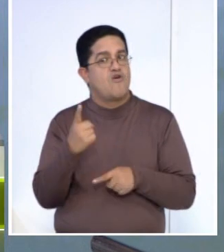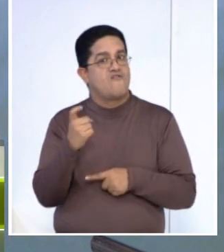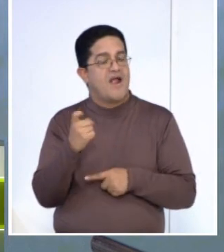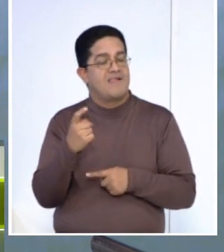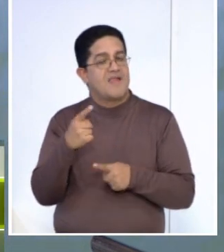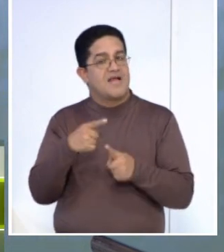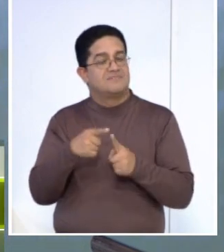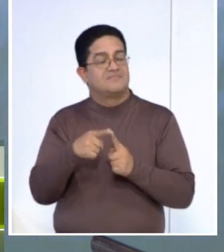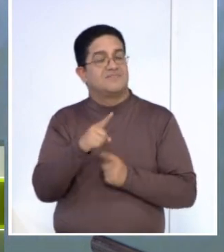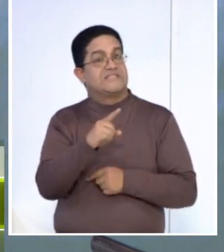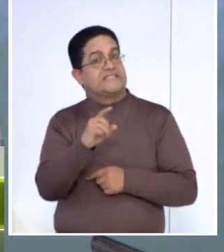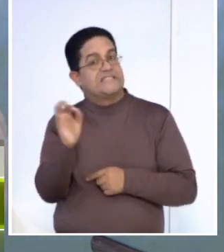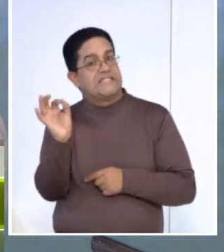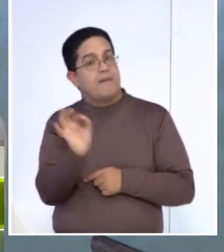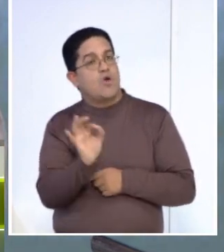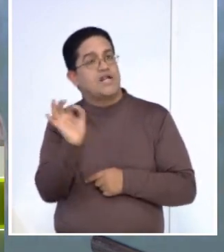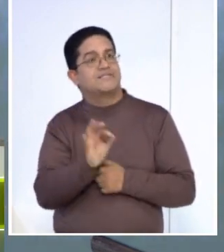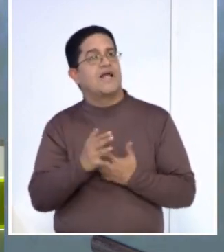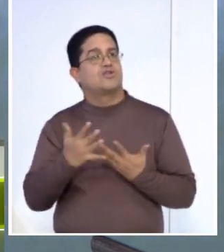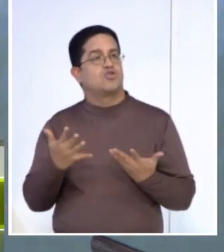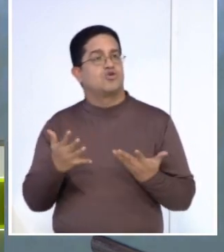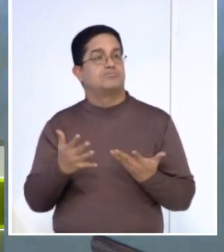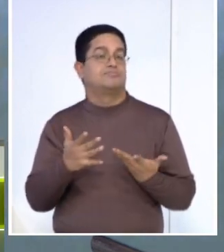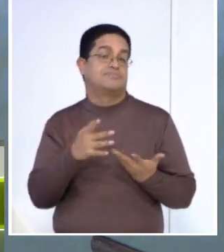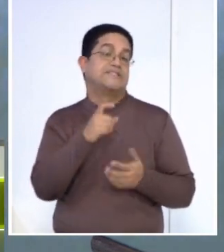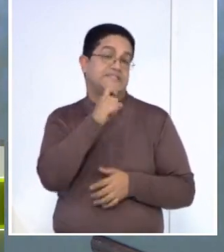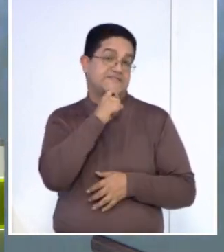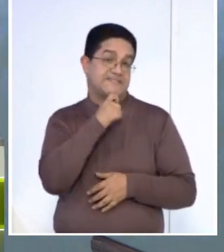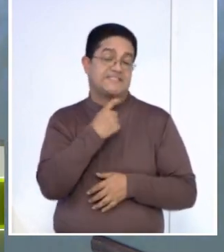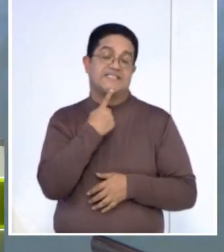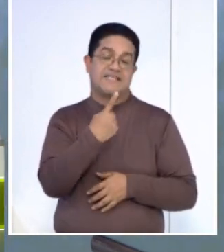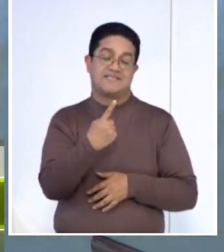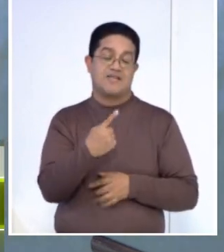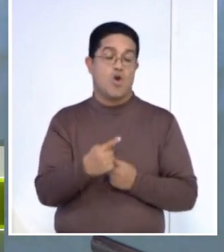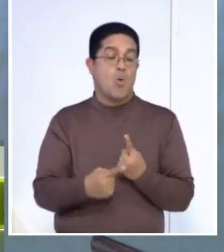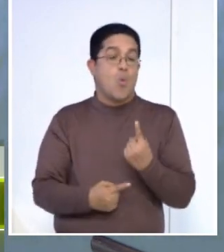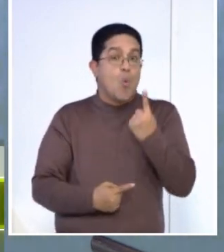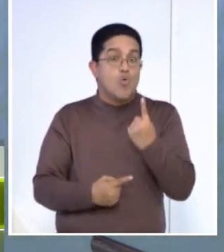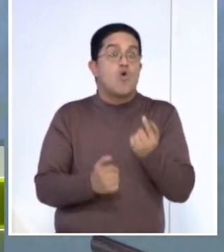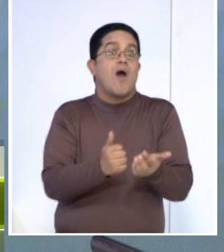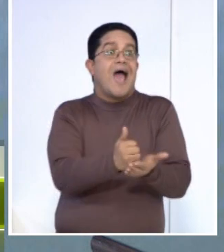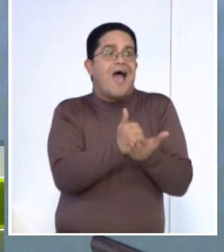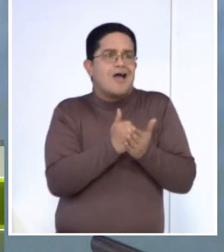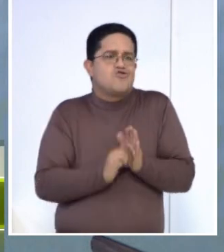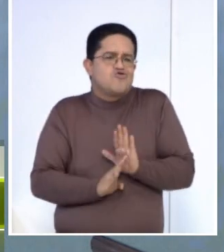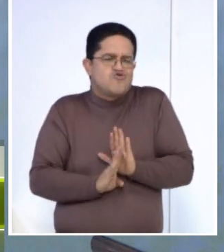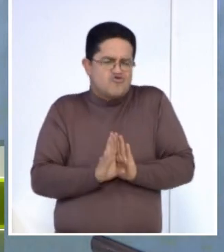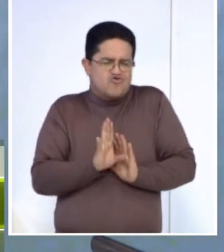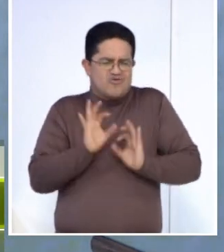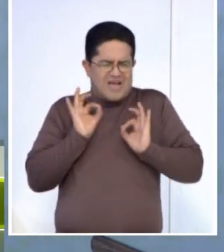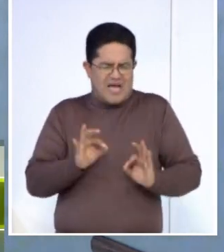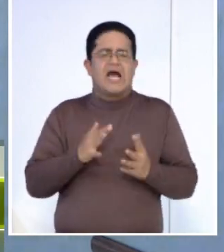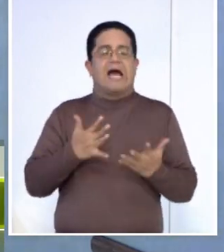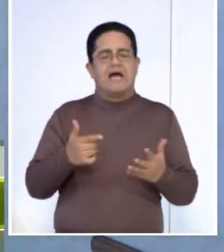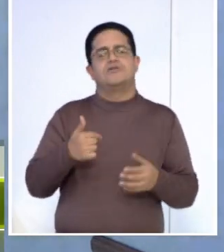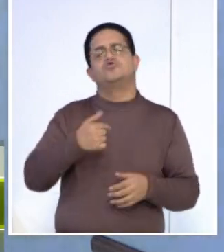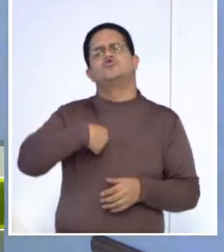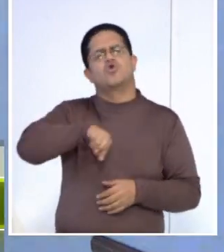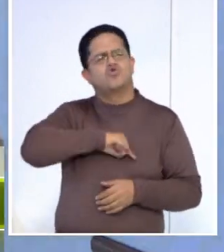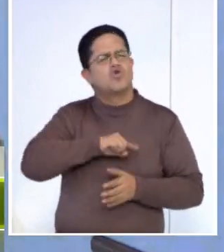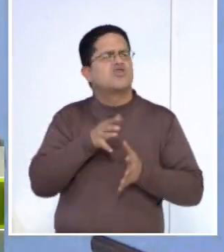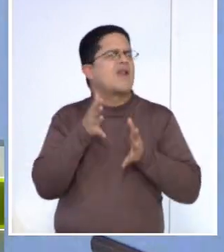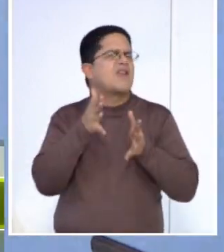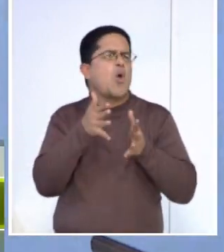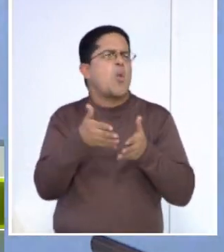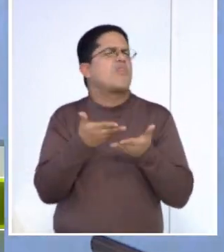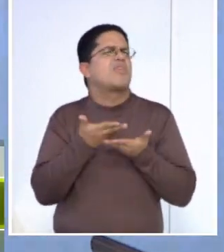funciona en el sistema inmunológico. Entonces, es complicado decir que haya un elemento específico que mejore el sistema inmunológico. ¿Qué es lo que le recomendamos a los pacientes